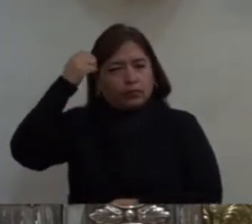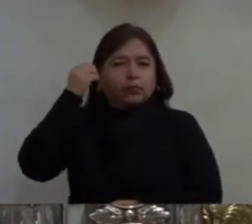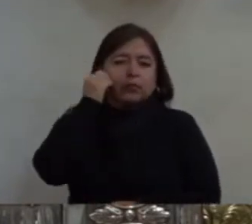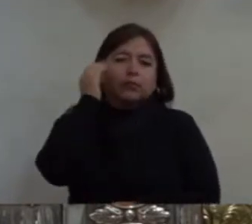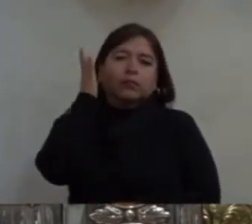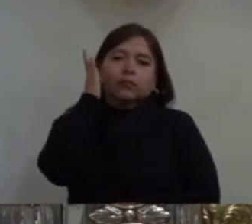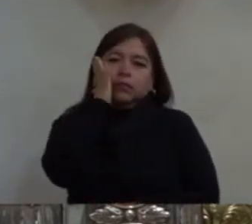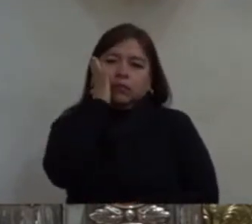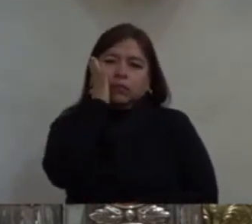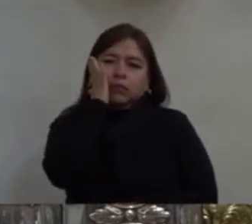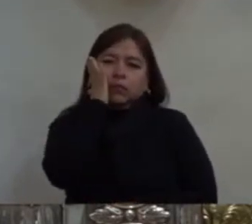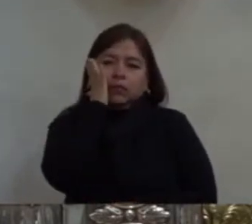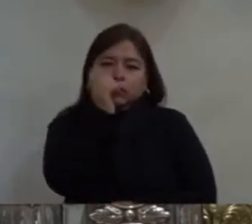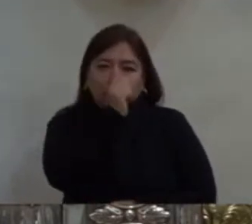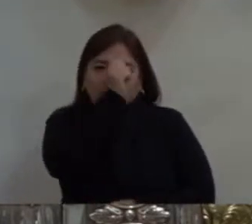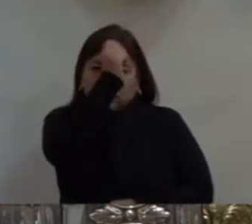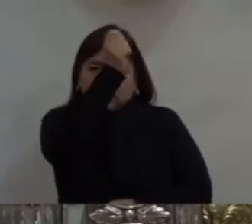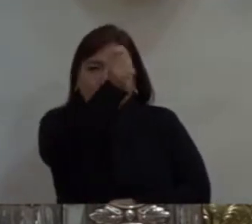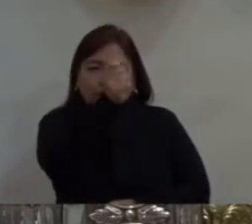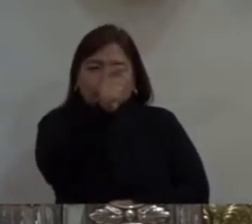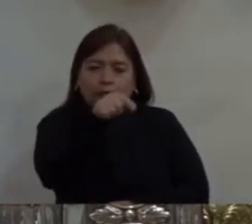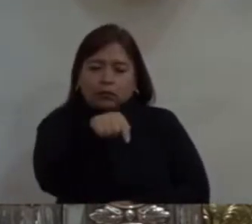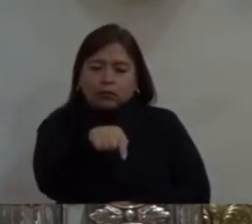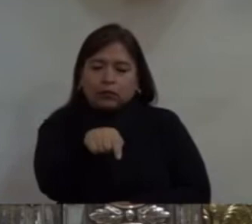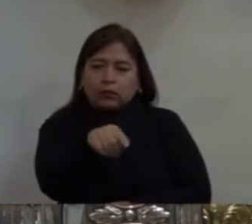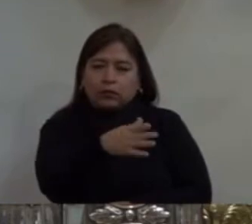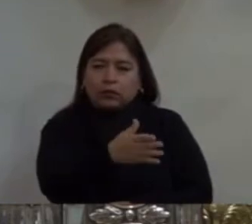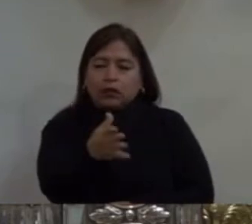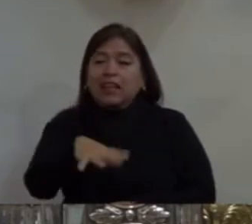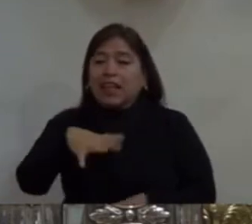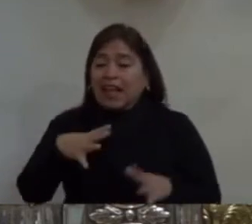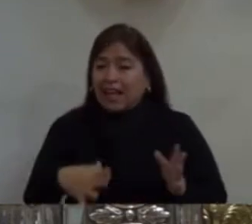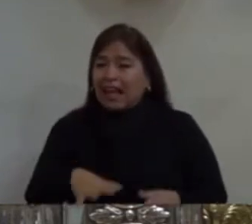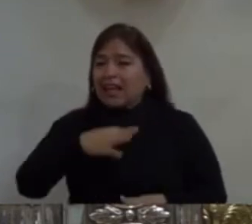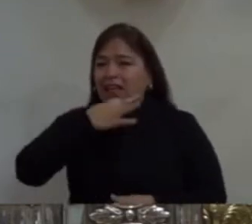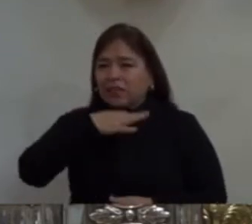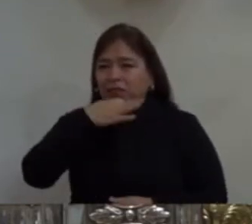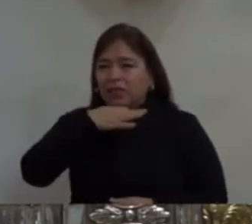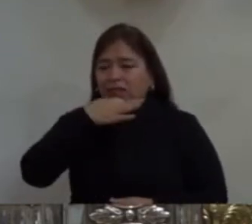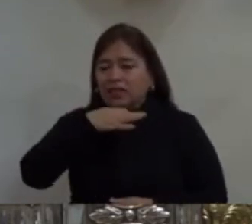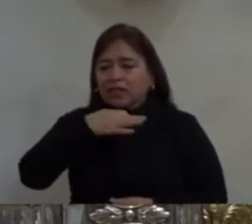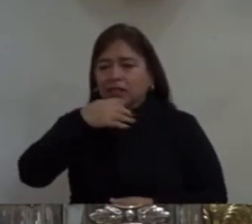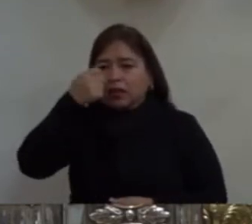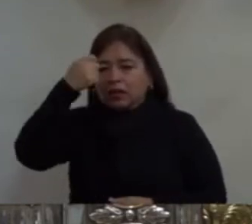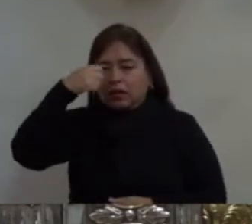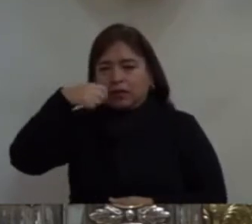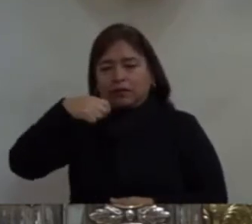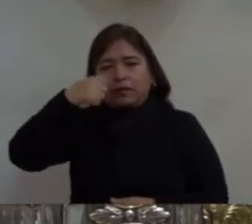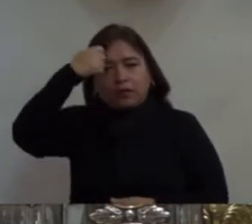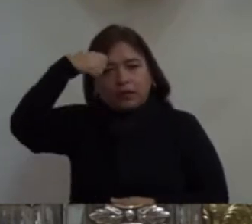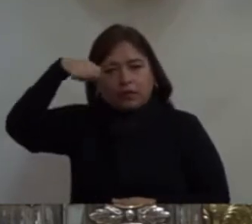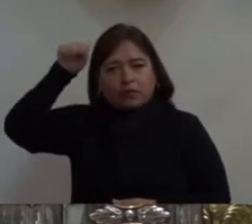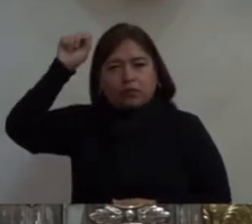bendición hacerlo el día de hoy, fiesta del bautismo del Señor.